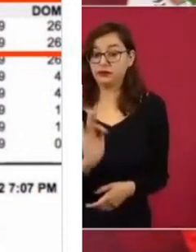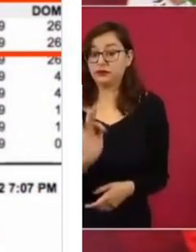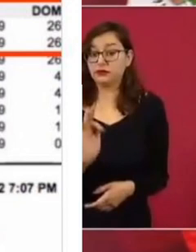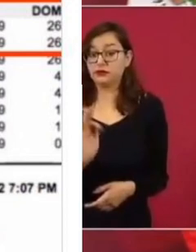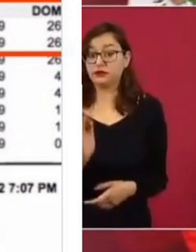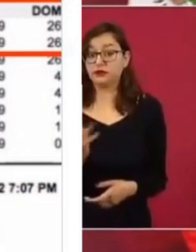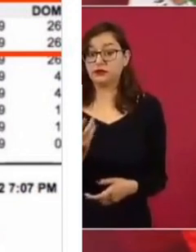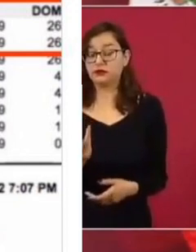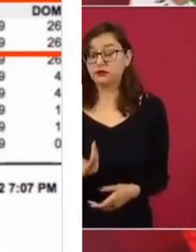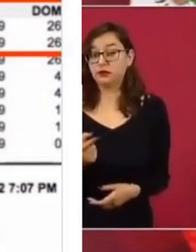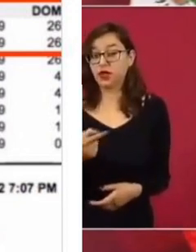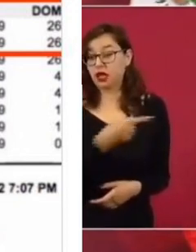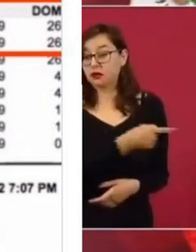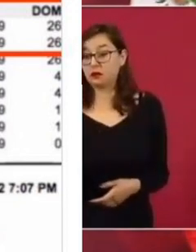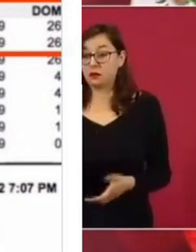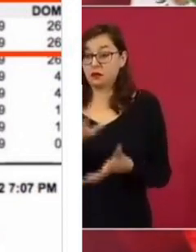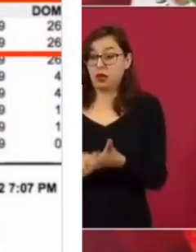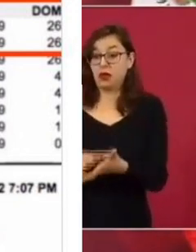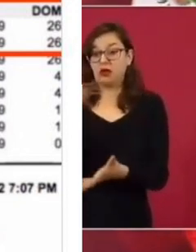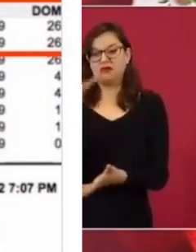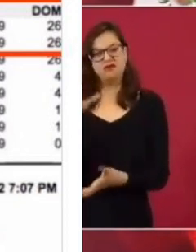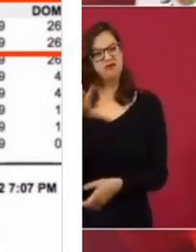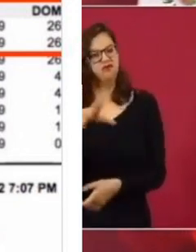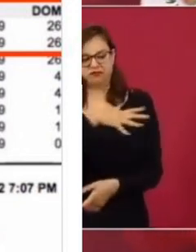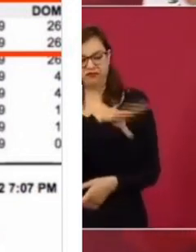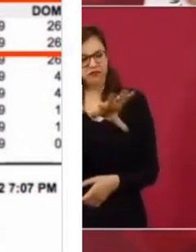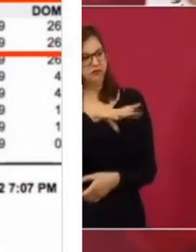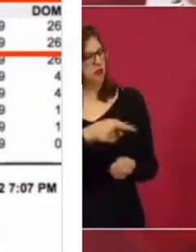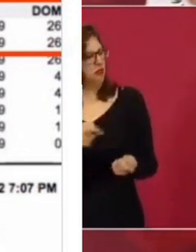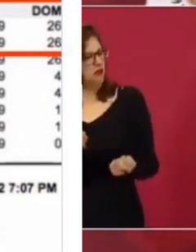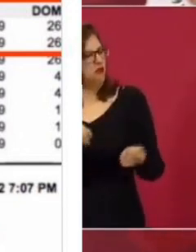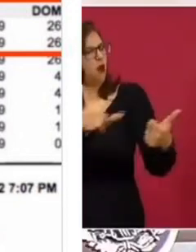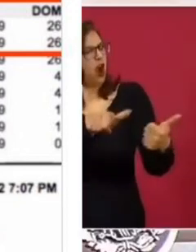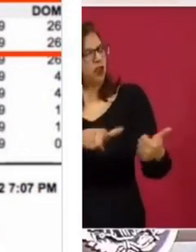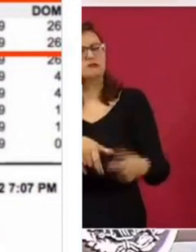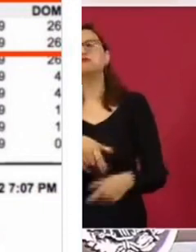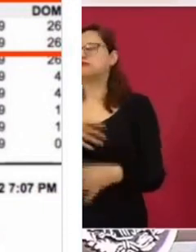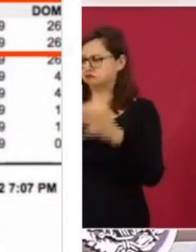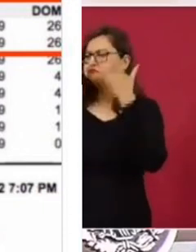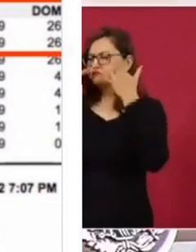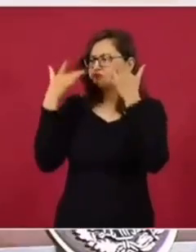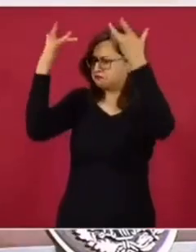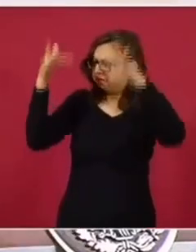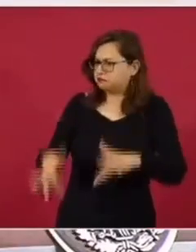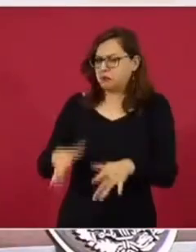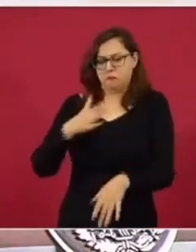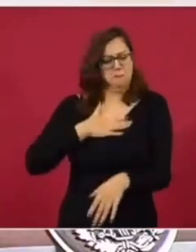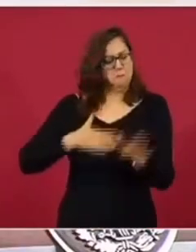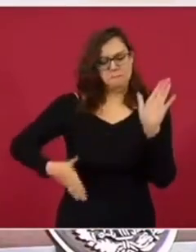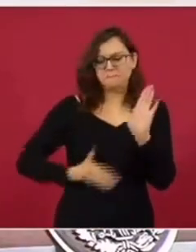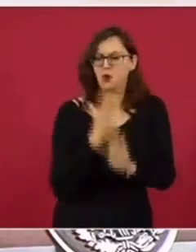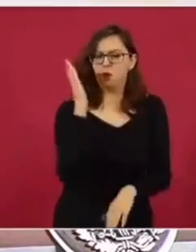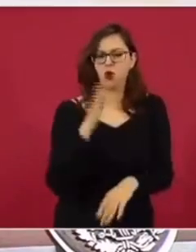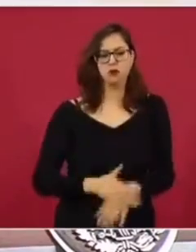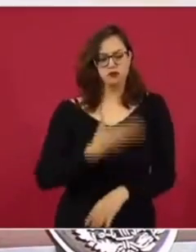de julio de 2020, nunca se rentó la casa, como afirma La Jornada en su nota. Además,